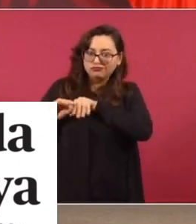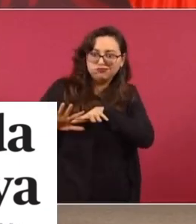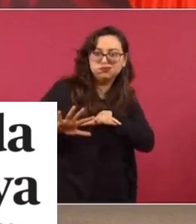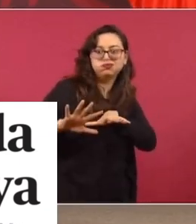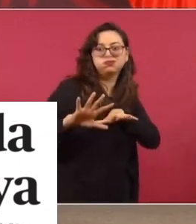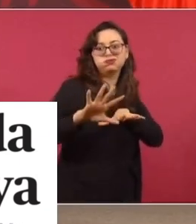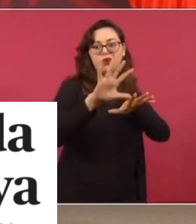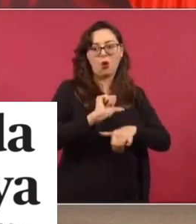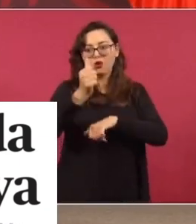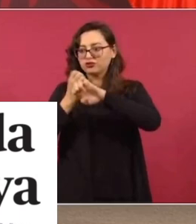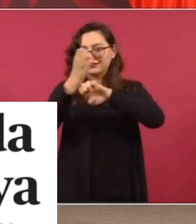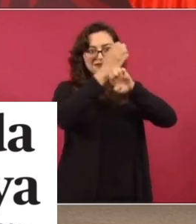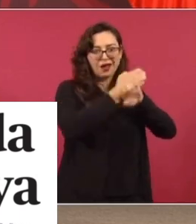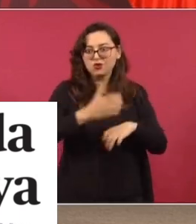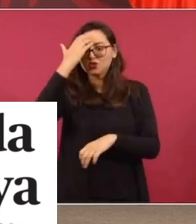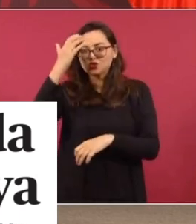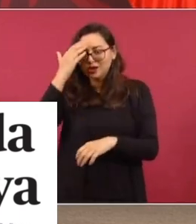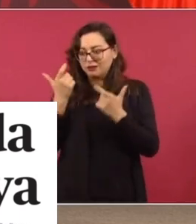internar, y por acá también.